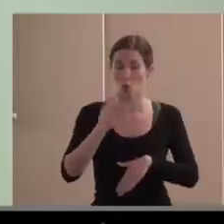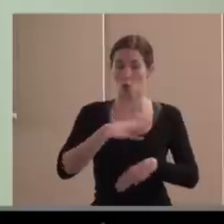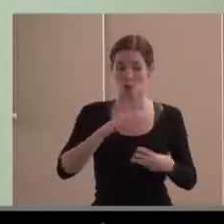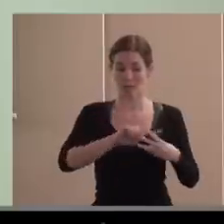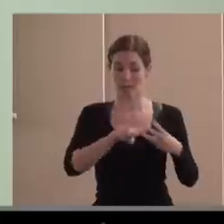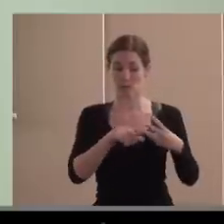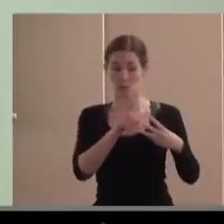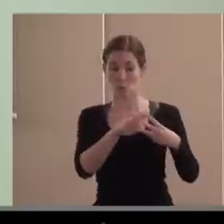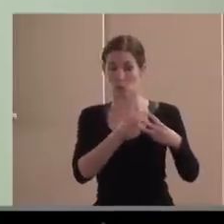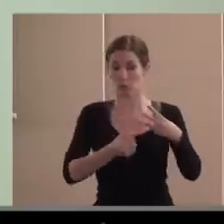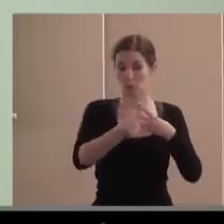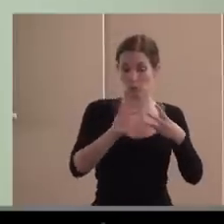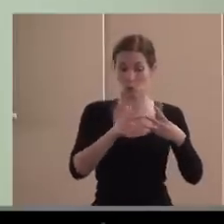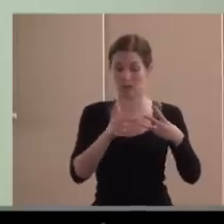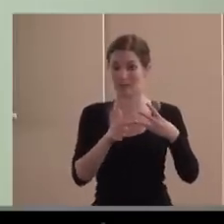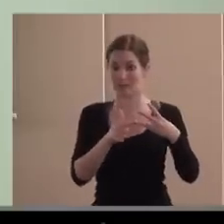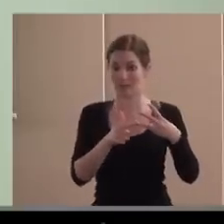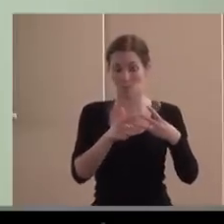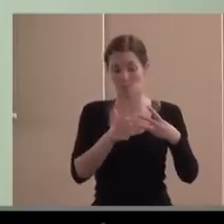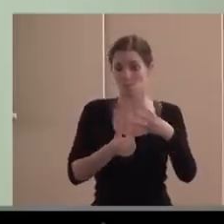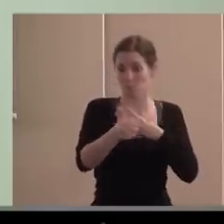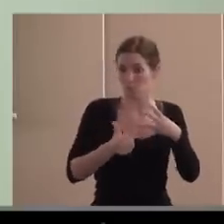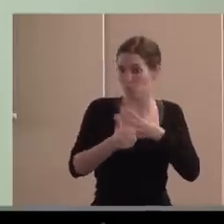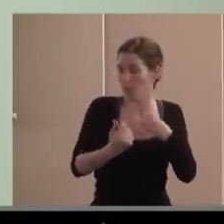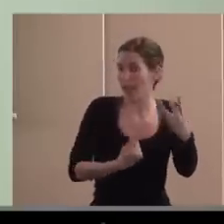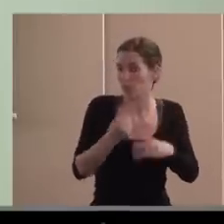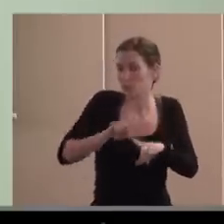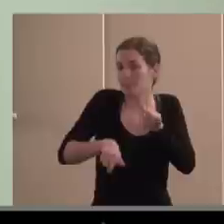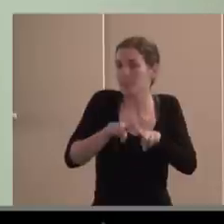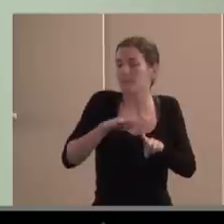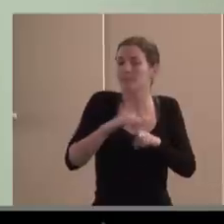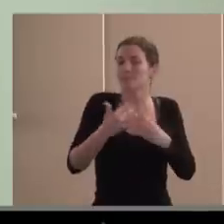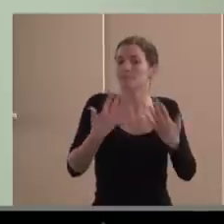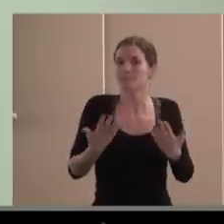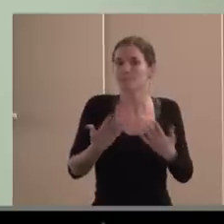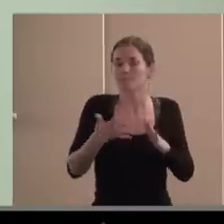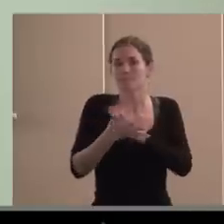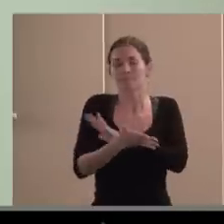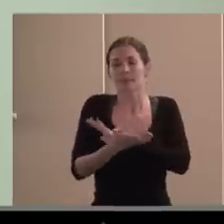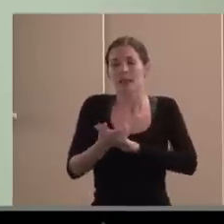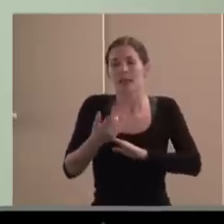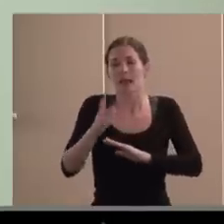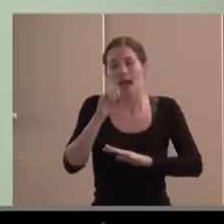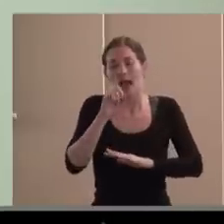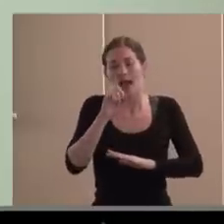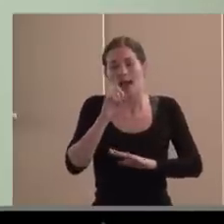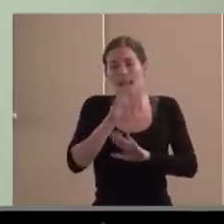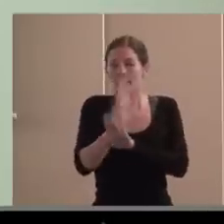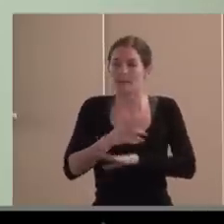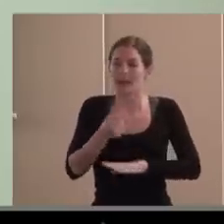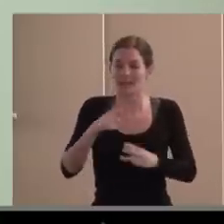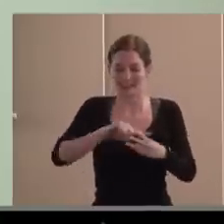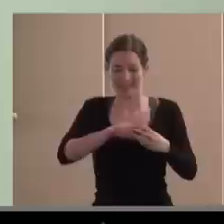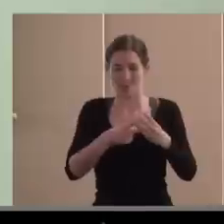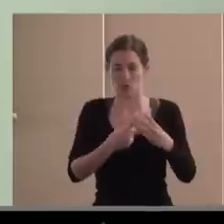elemento sobre el otro, pero bueno, hay un maridaje de todos esos elementos tan